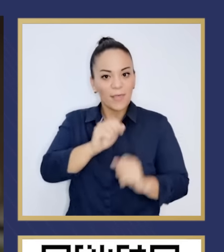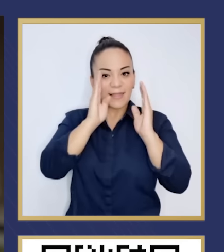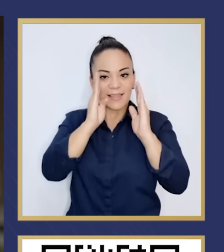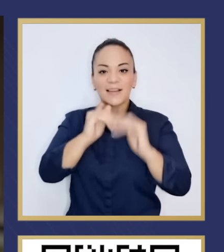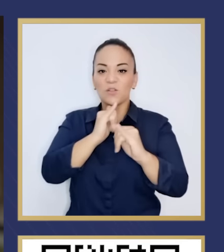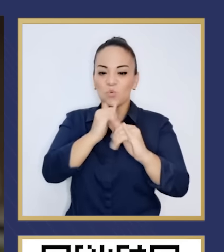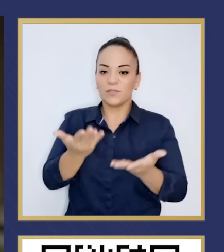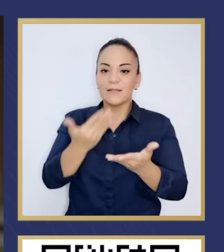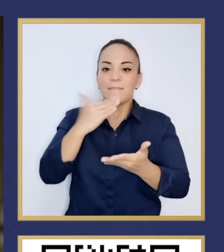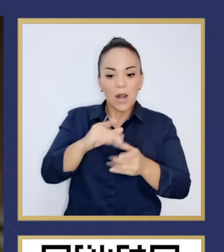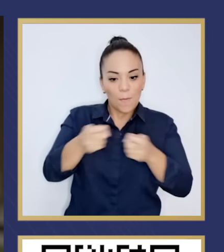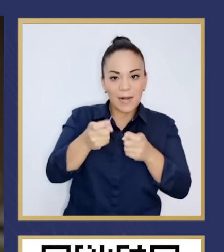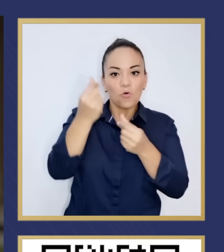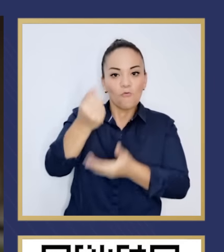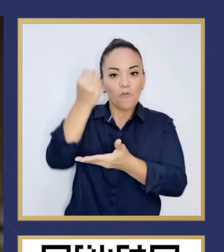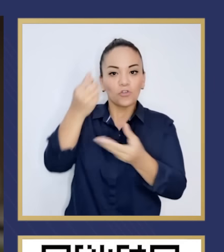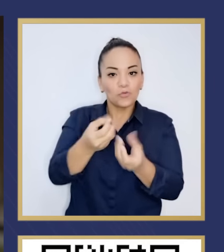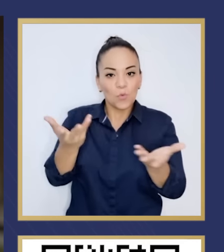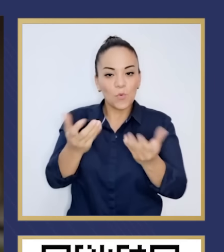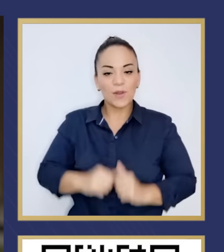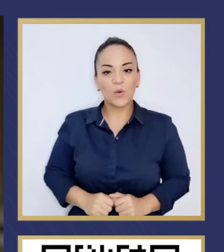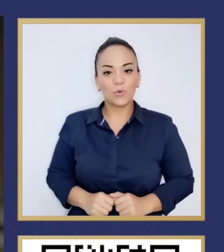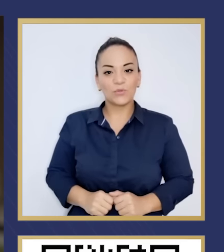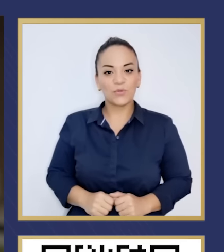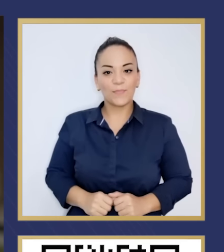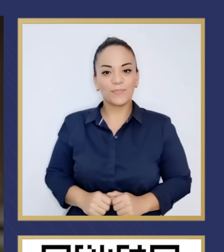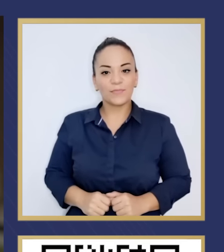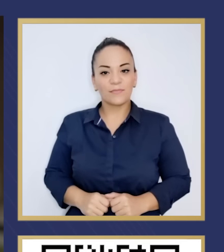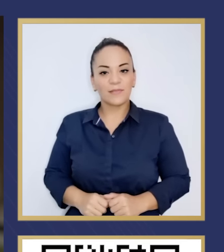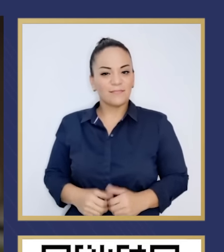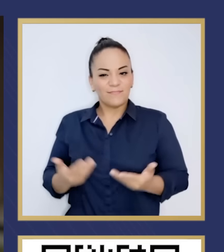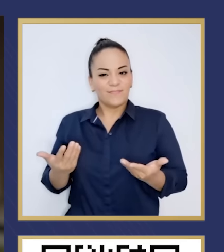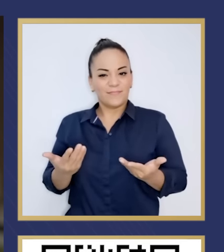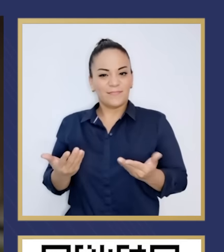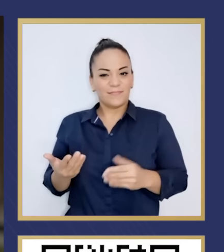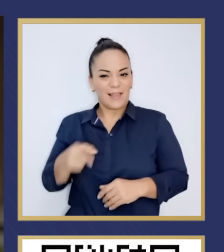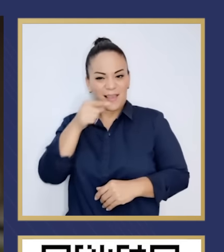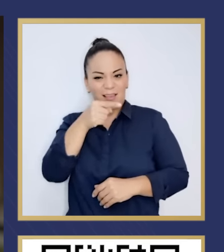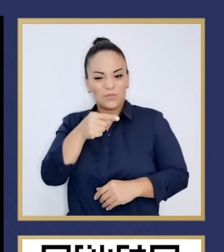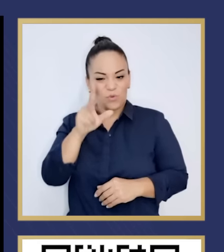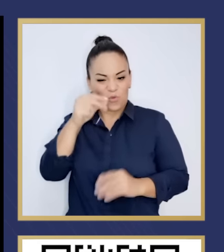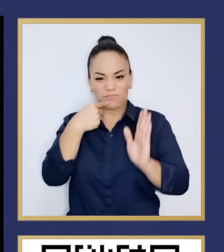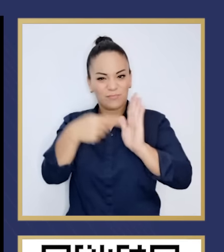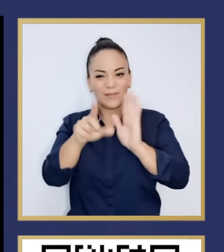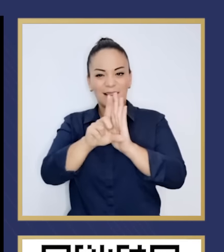malos manejos de los fondos públicos. Esto ni siquiera se menciona en la Ley Jaguar.